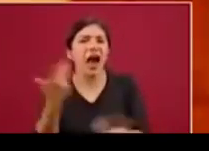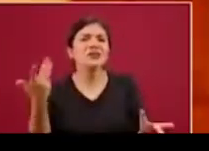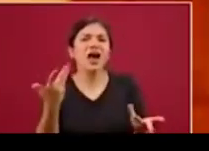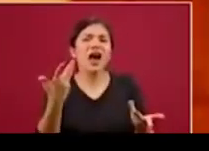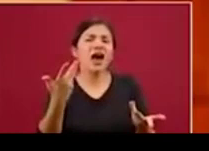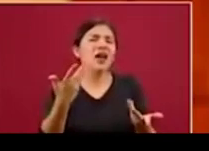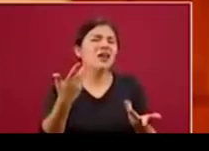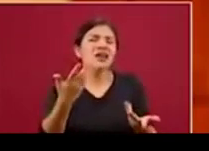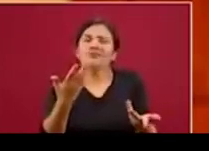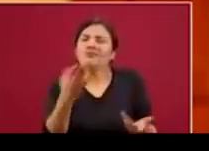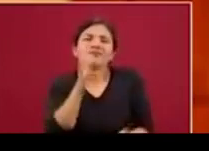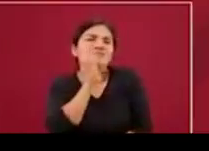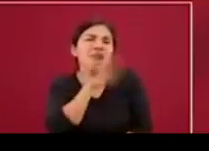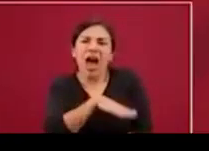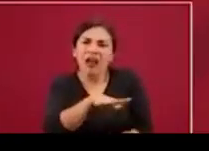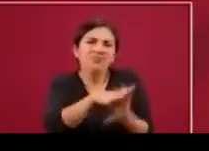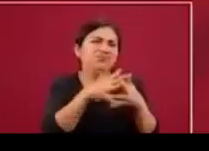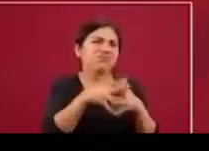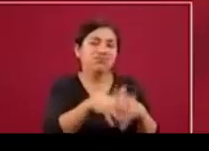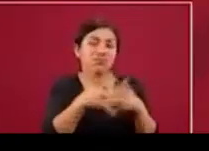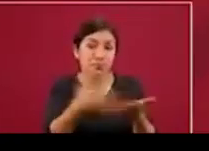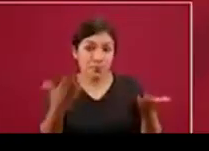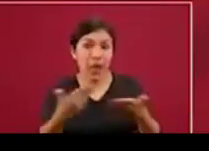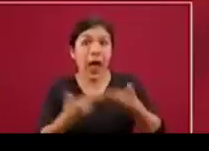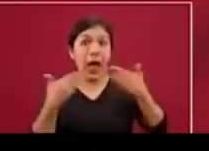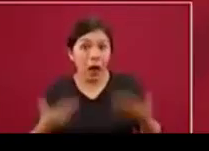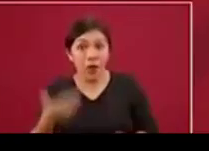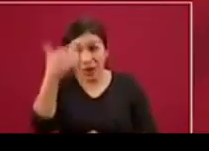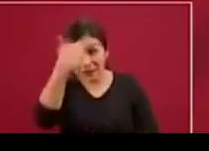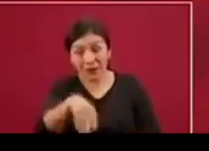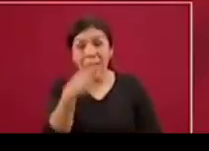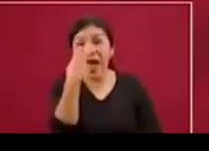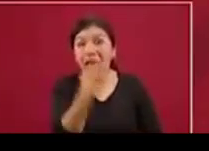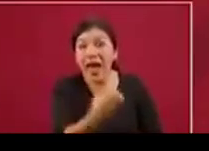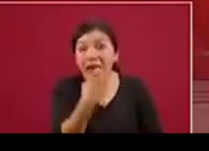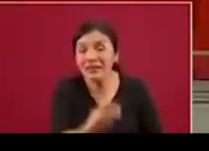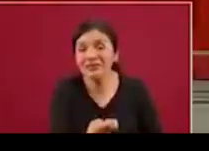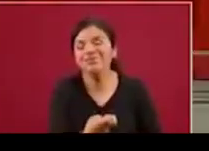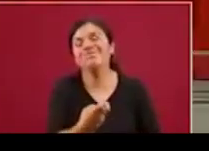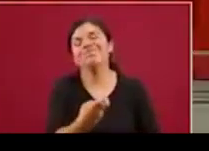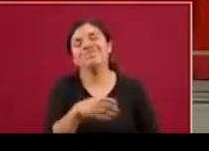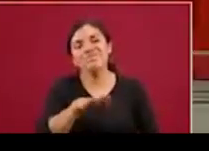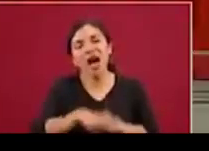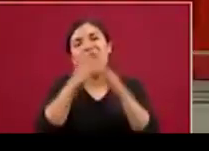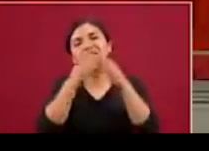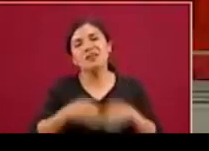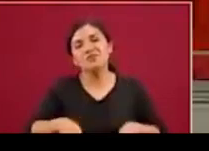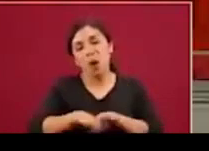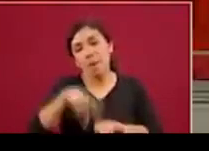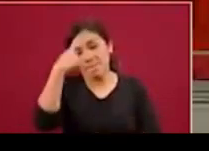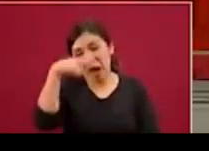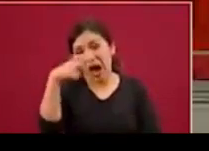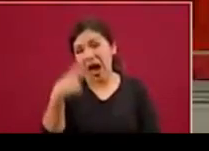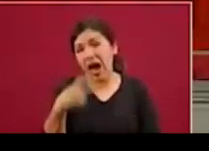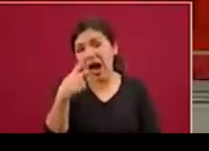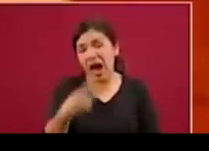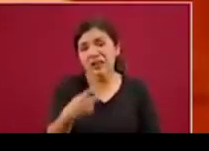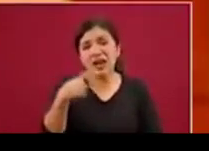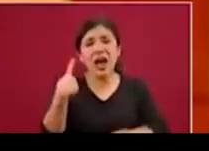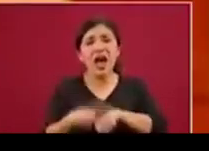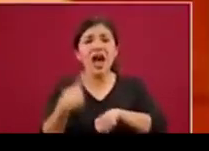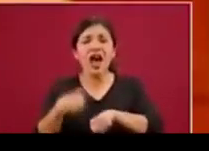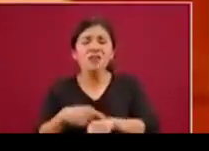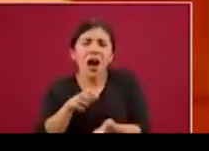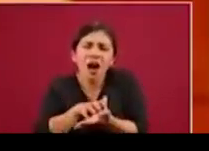general de calorías. Hoy sabemos que eso ha sido el motor fundamental de la epidemia, colosal epidemia de